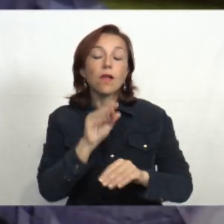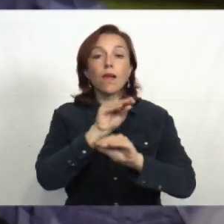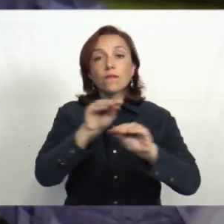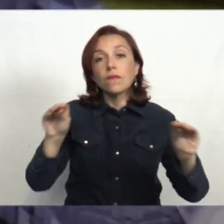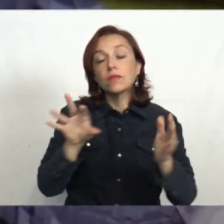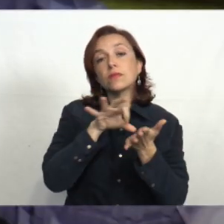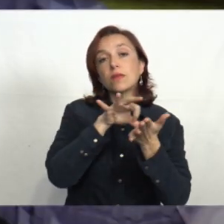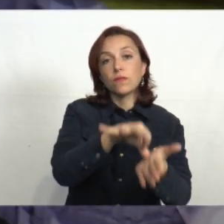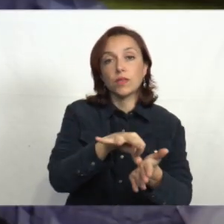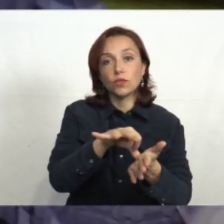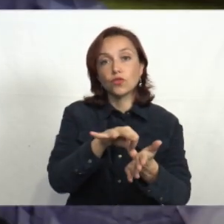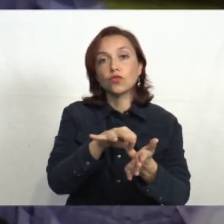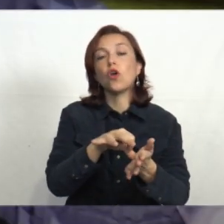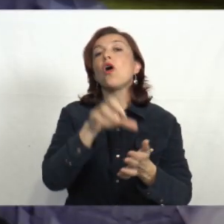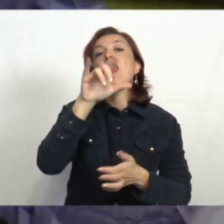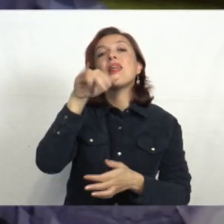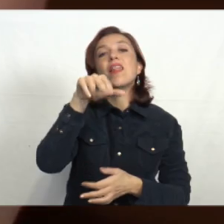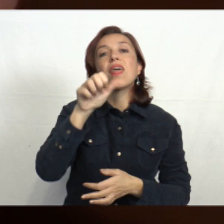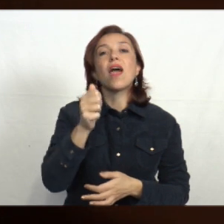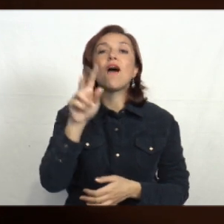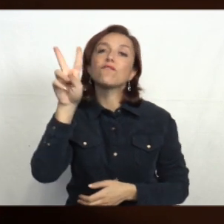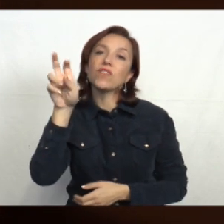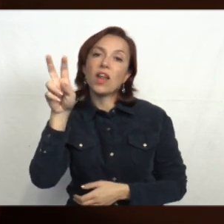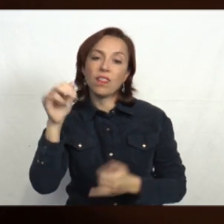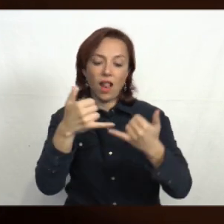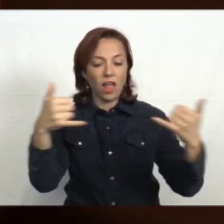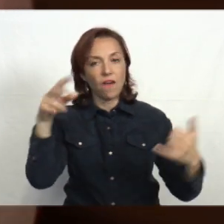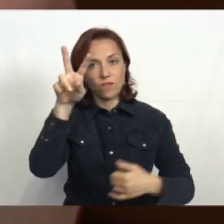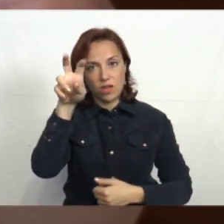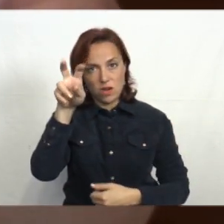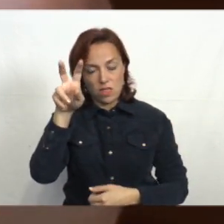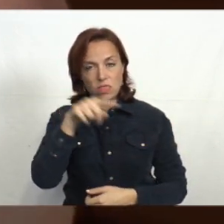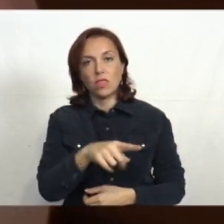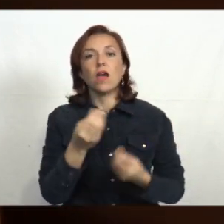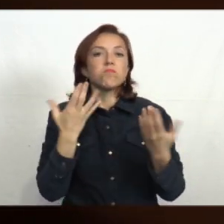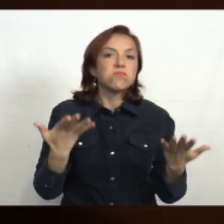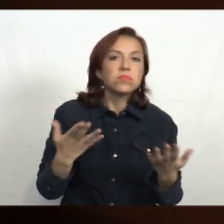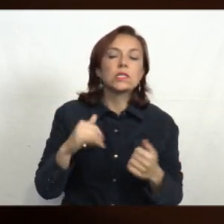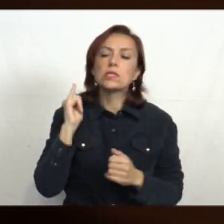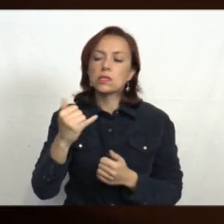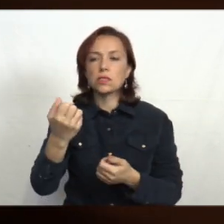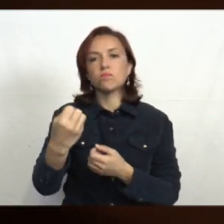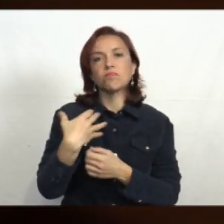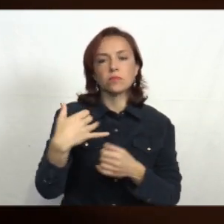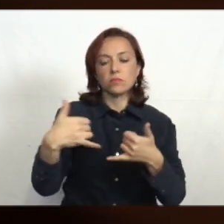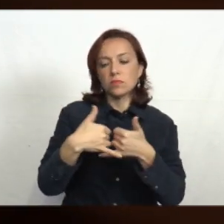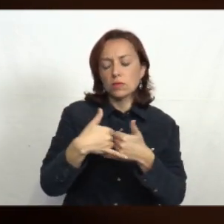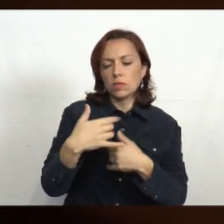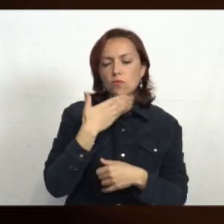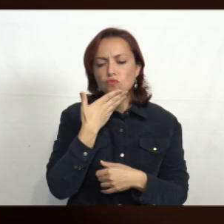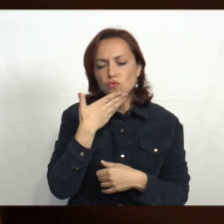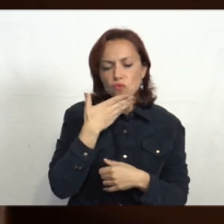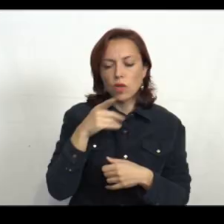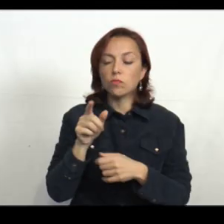el servicio del Ministerio del Interior Línea Verde. Es el primer servicio oficial que sirve para contrarrestar la información dudosa que circula en las redes.